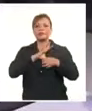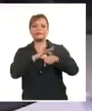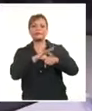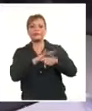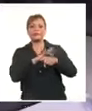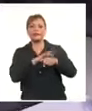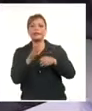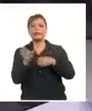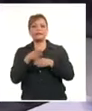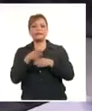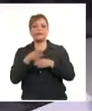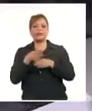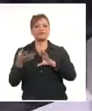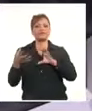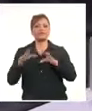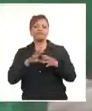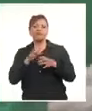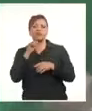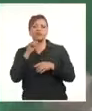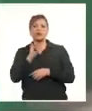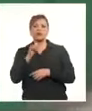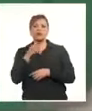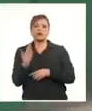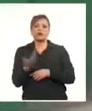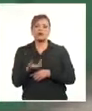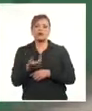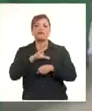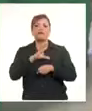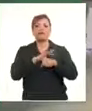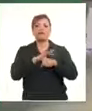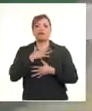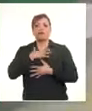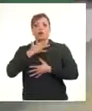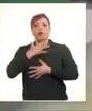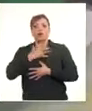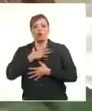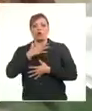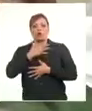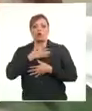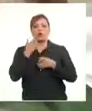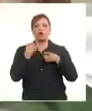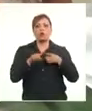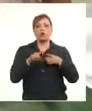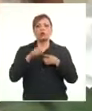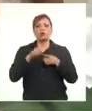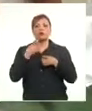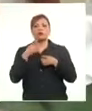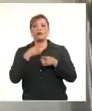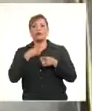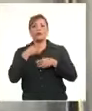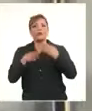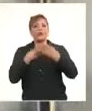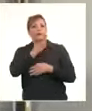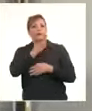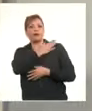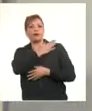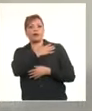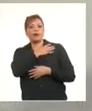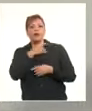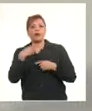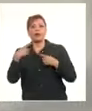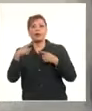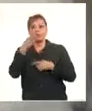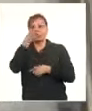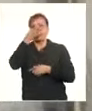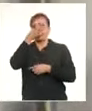morfologías, como son las enfermedades respiratorias, los trombomolismos pulmonares. Y esta prótesis